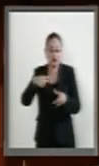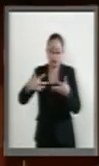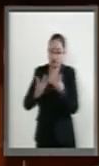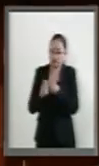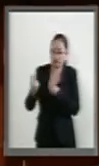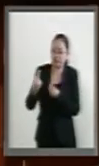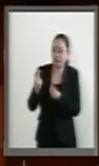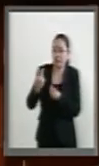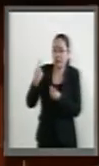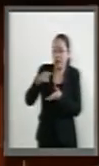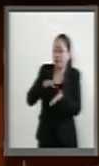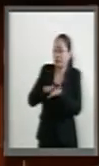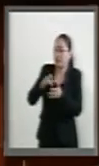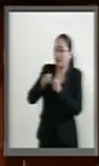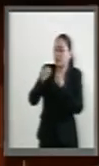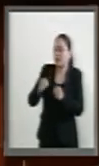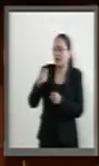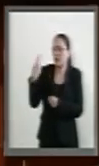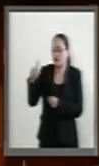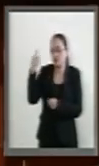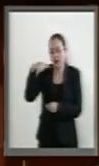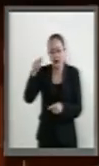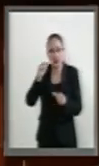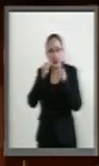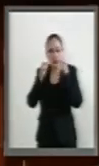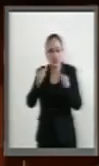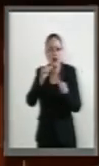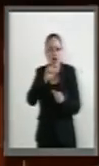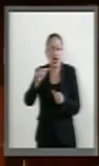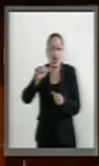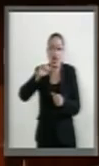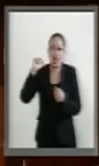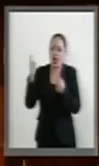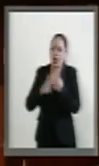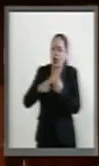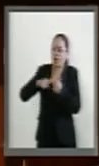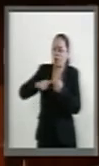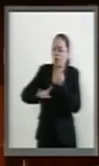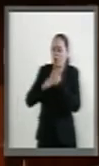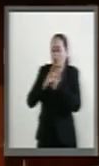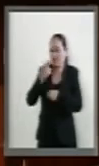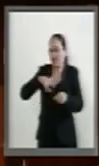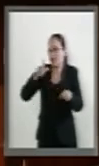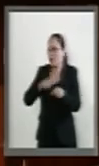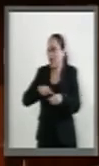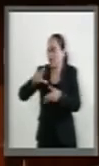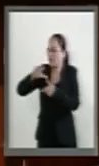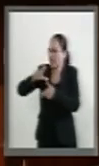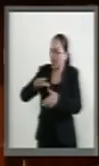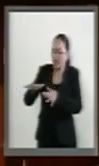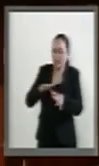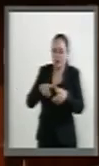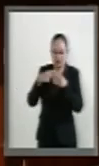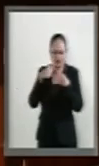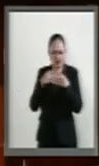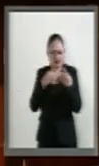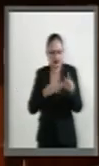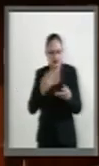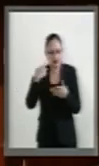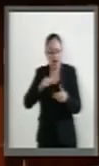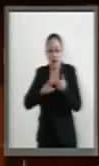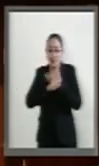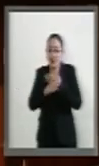sistemas de atención a los fenómenos climatológicos y de prevención y atención a